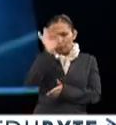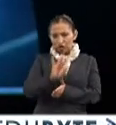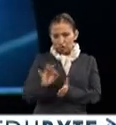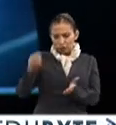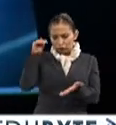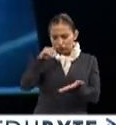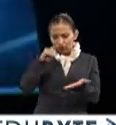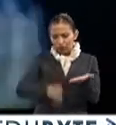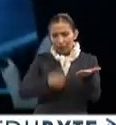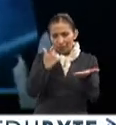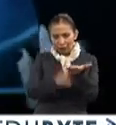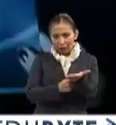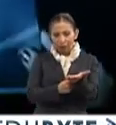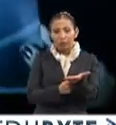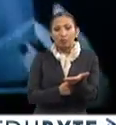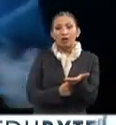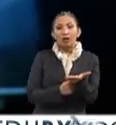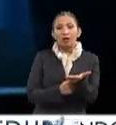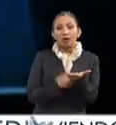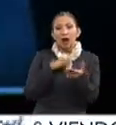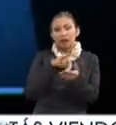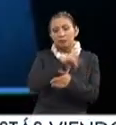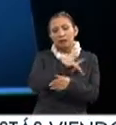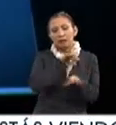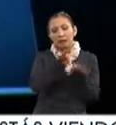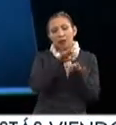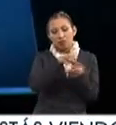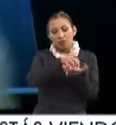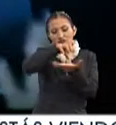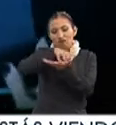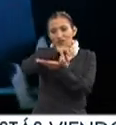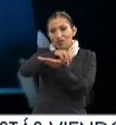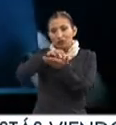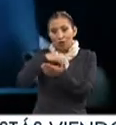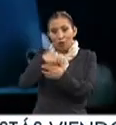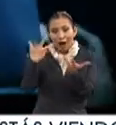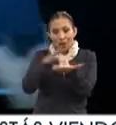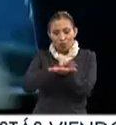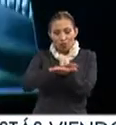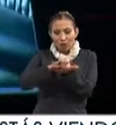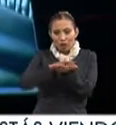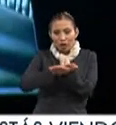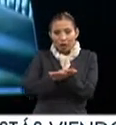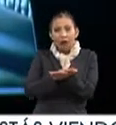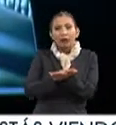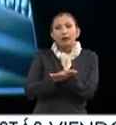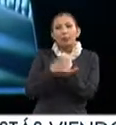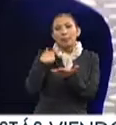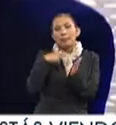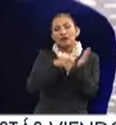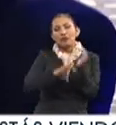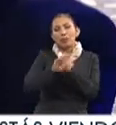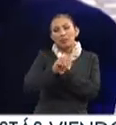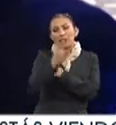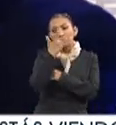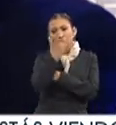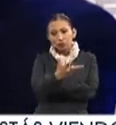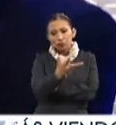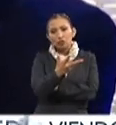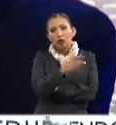del contenido encierra mi trabajo en relieve, que es lo que yo más hago, desde 1998